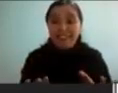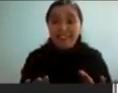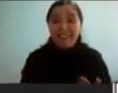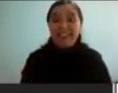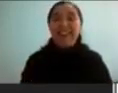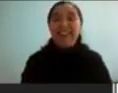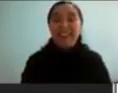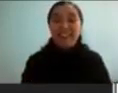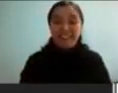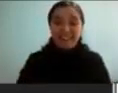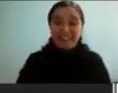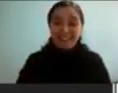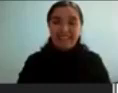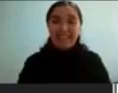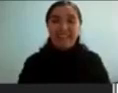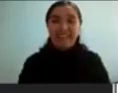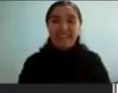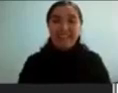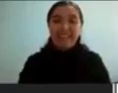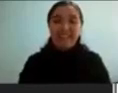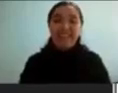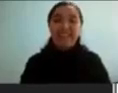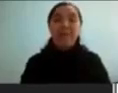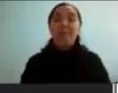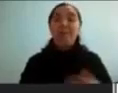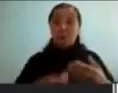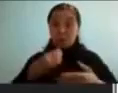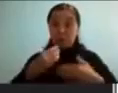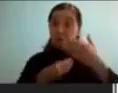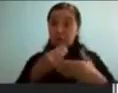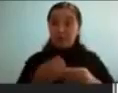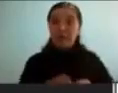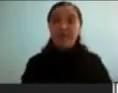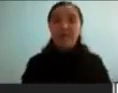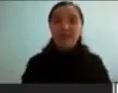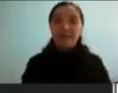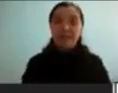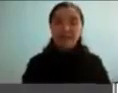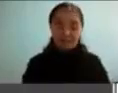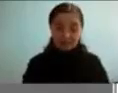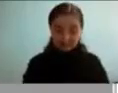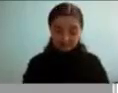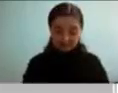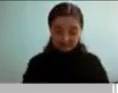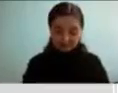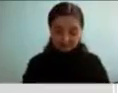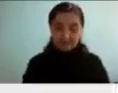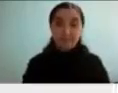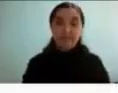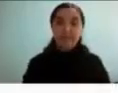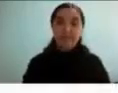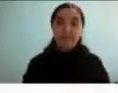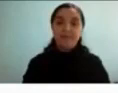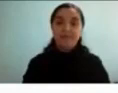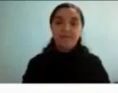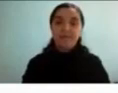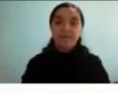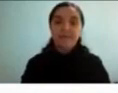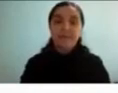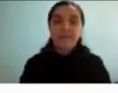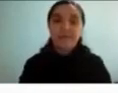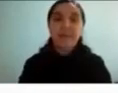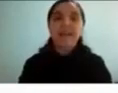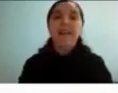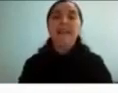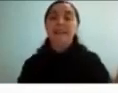ahora volvamos al tema entonces cómo funciona esto hablaron también Sara mucho acerca de este este modelo